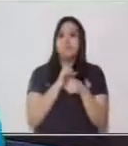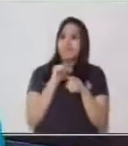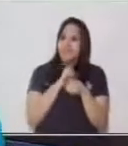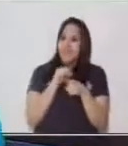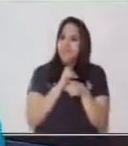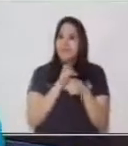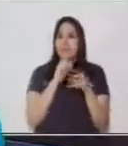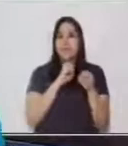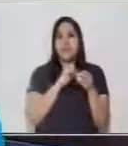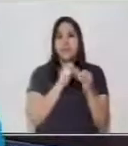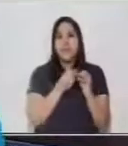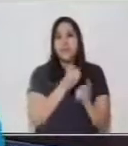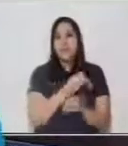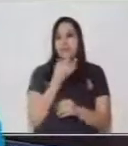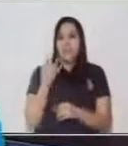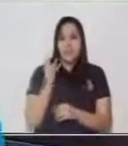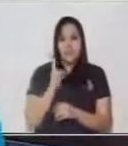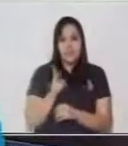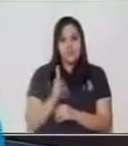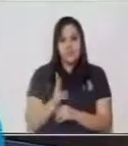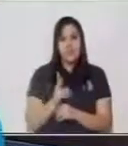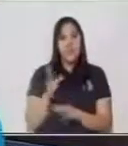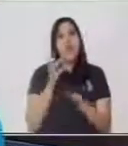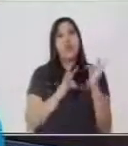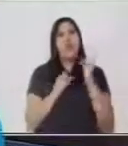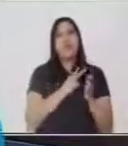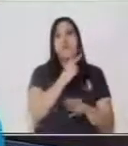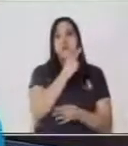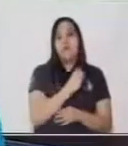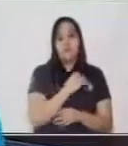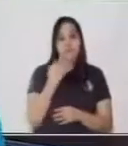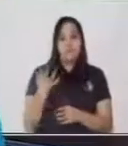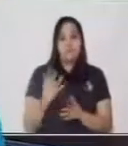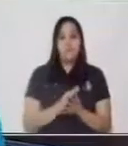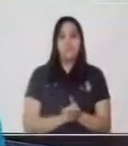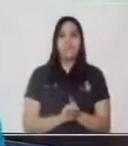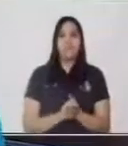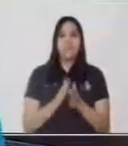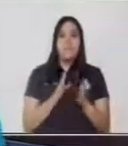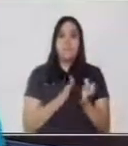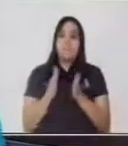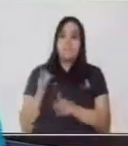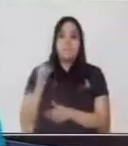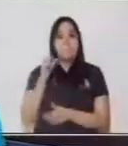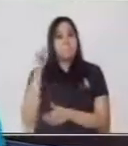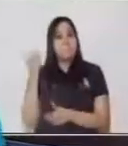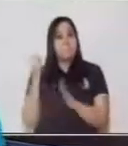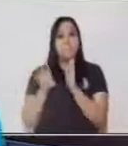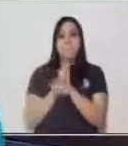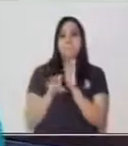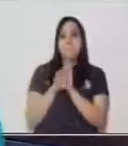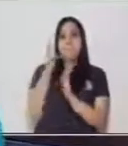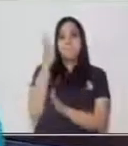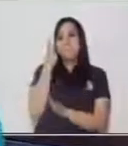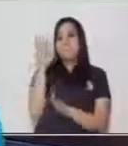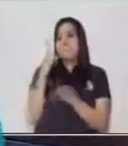numeración y el valor relativo. Vamos con el siguiente número. ¿Qué número es?